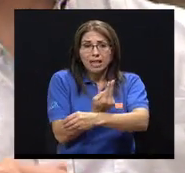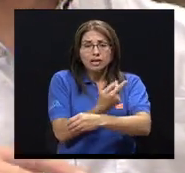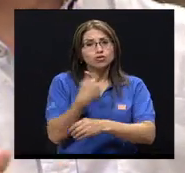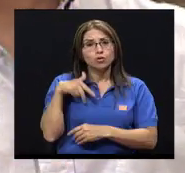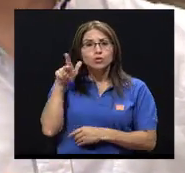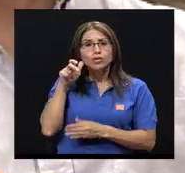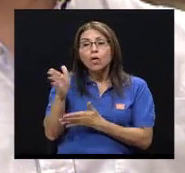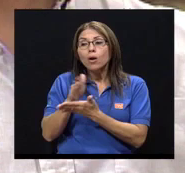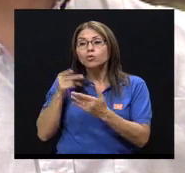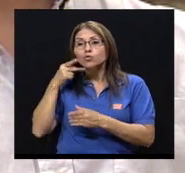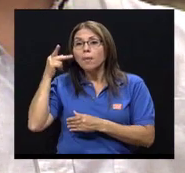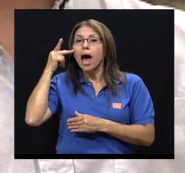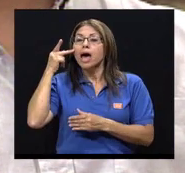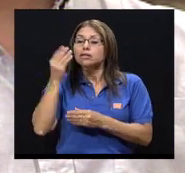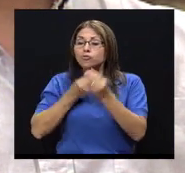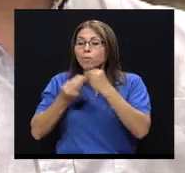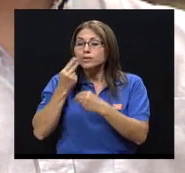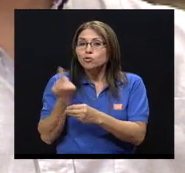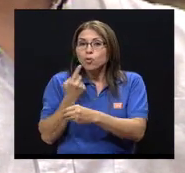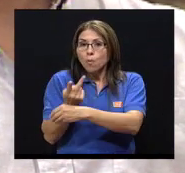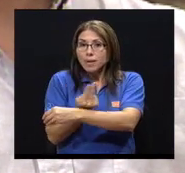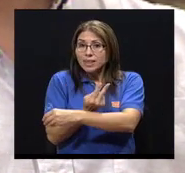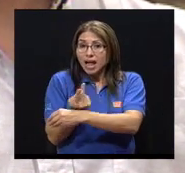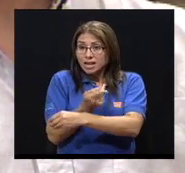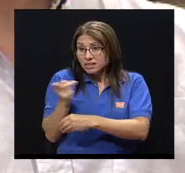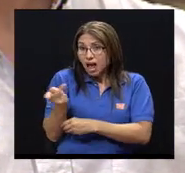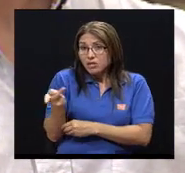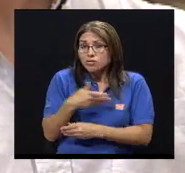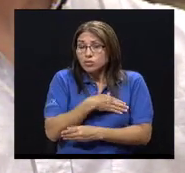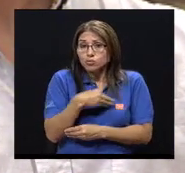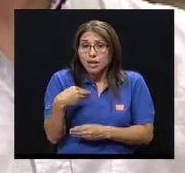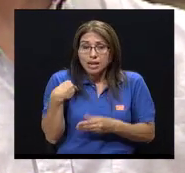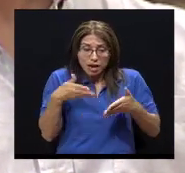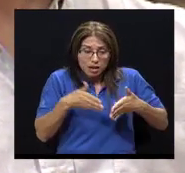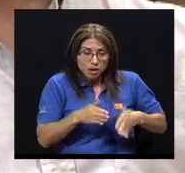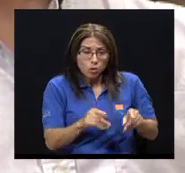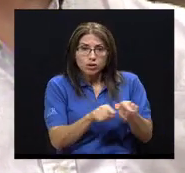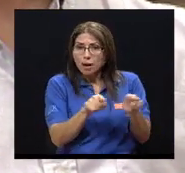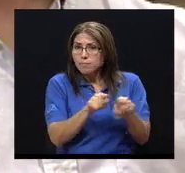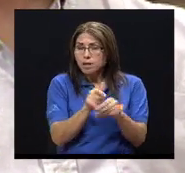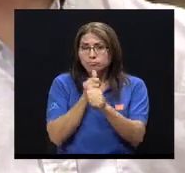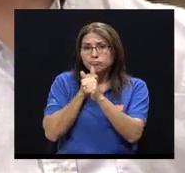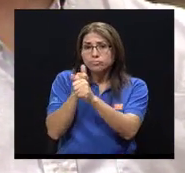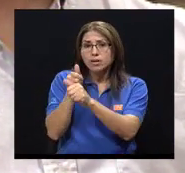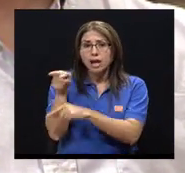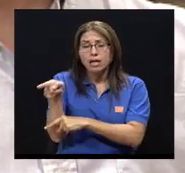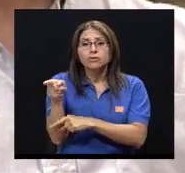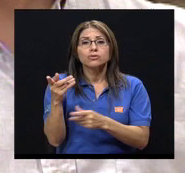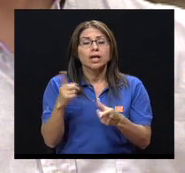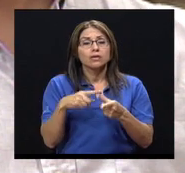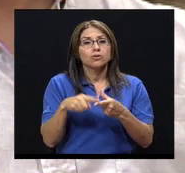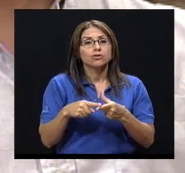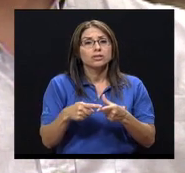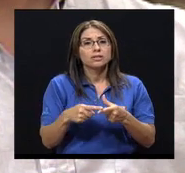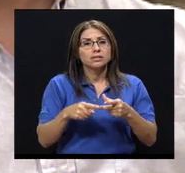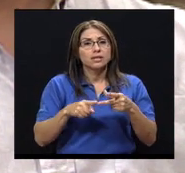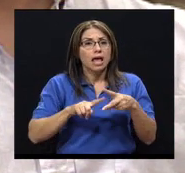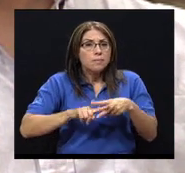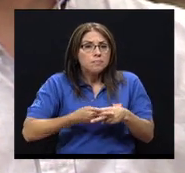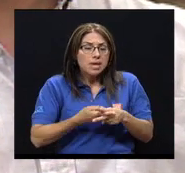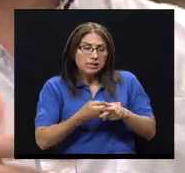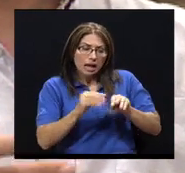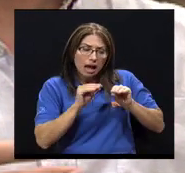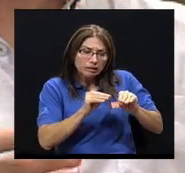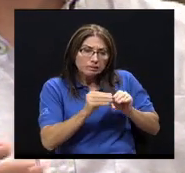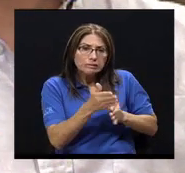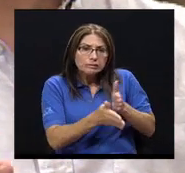son vegetarianos y les gustaría que su hijo se alimente de esa manera? Y, pues, empiezan ya a